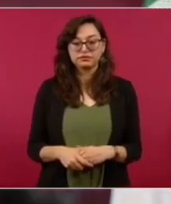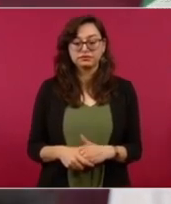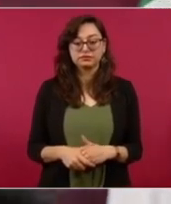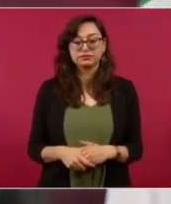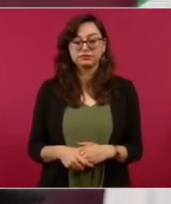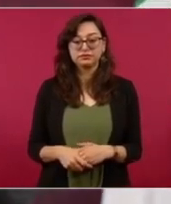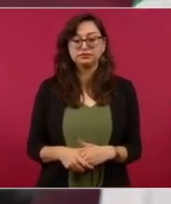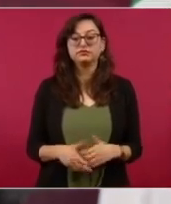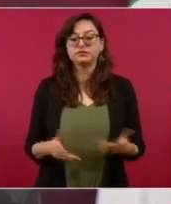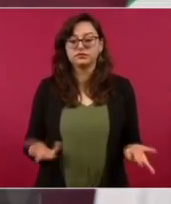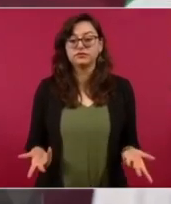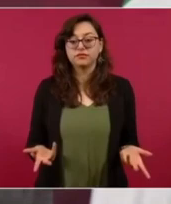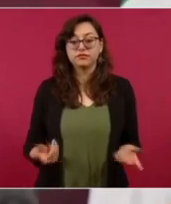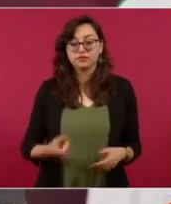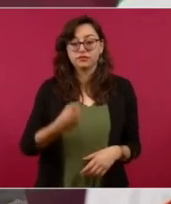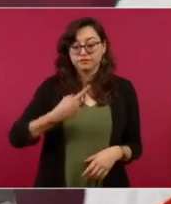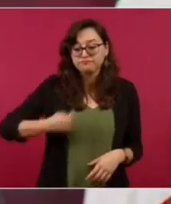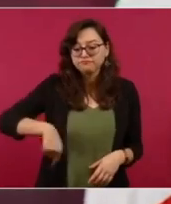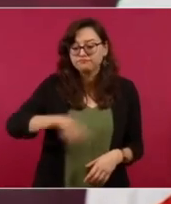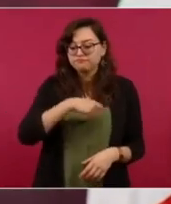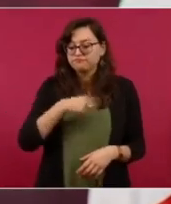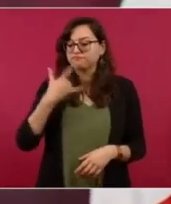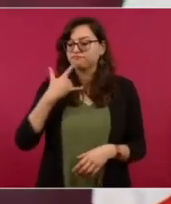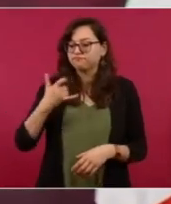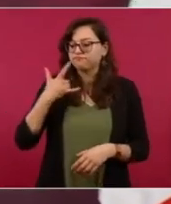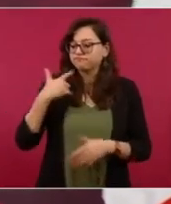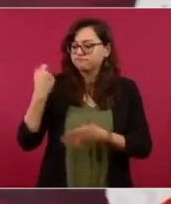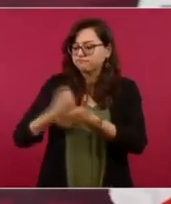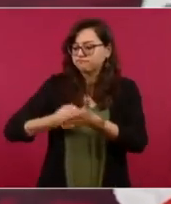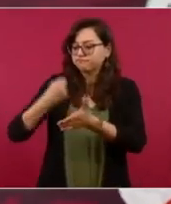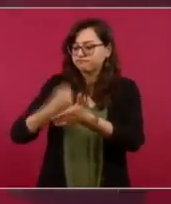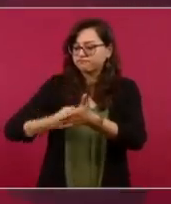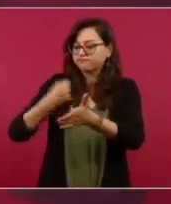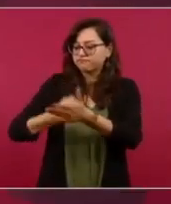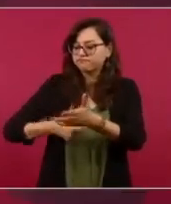impulsando la transformación como los que se oponen